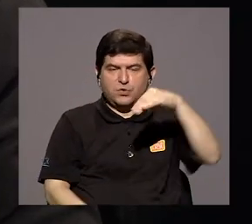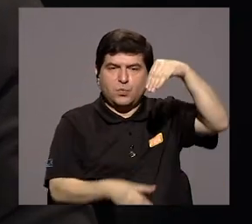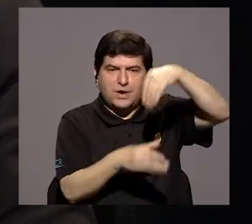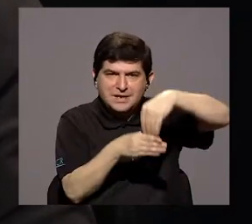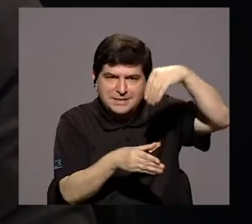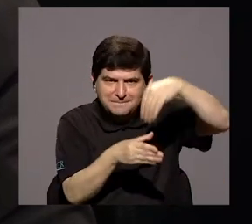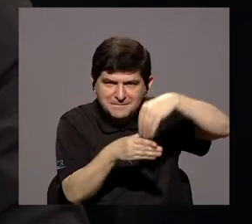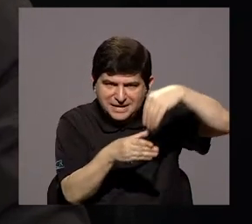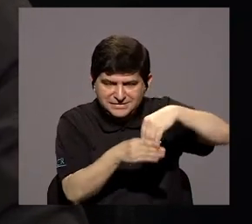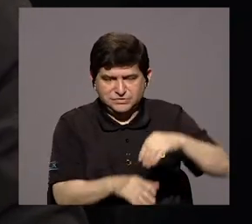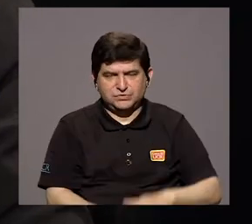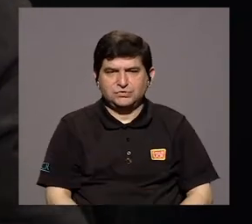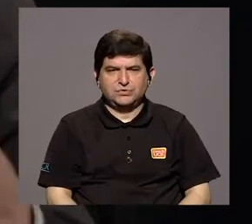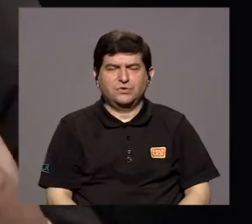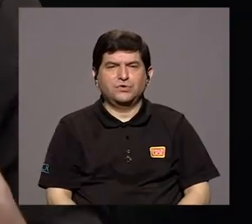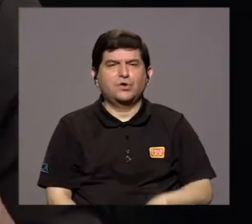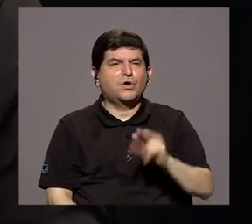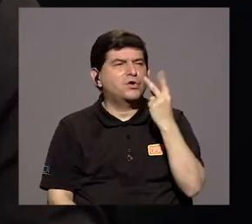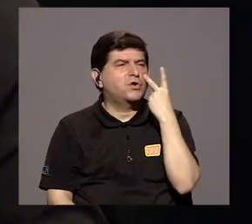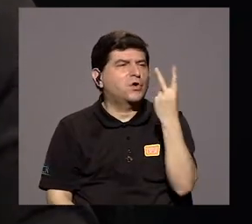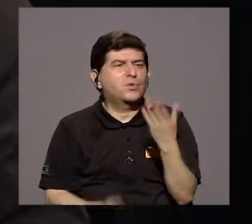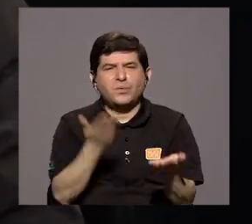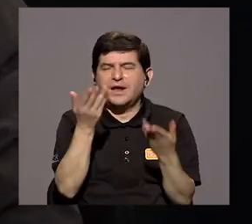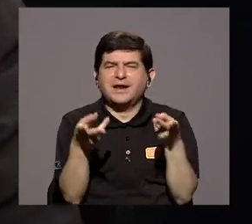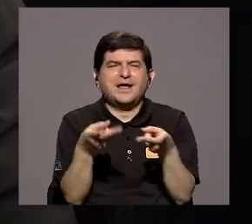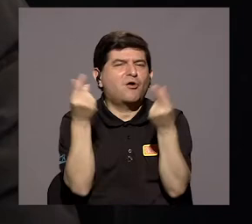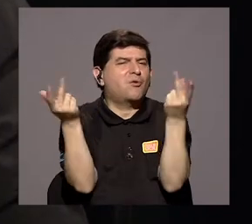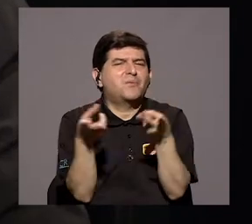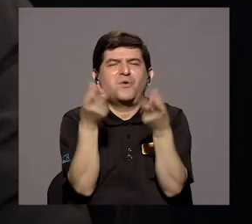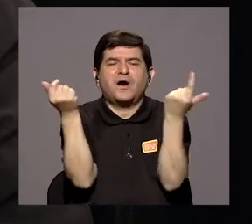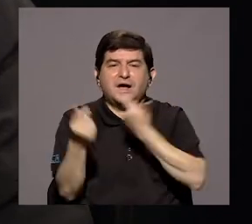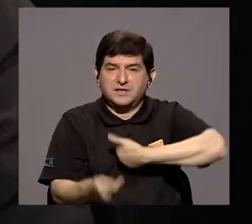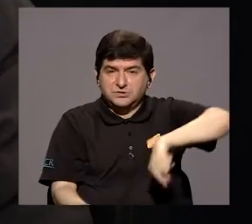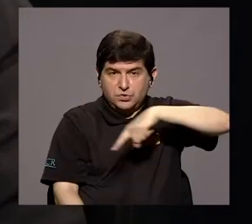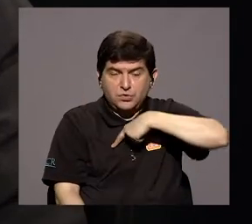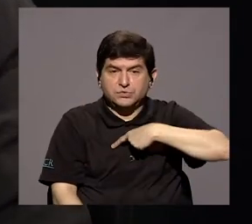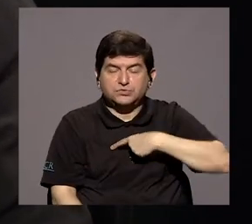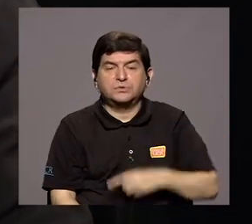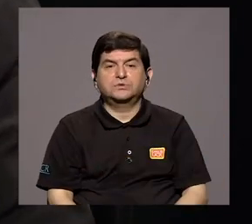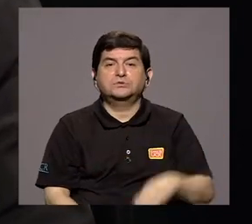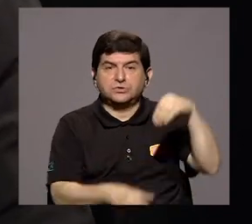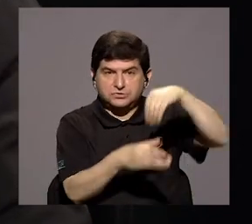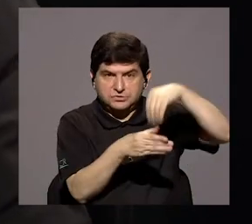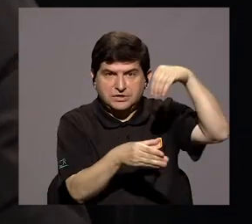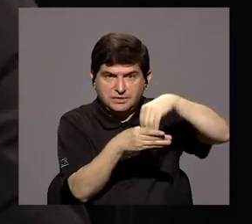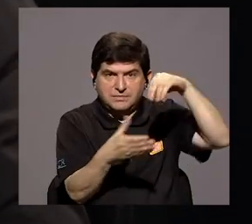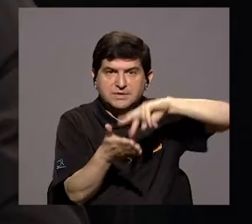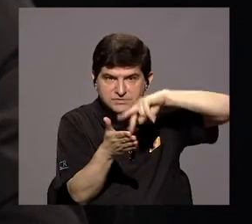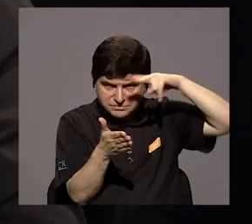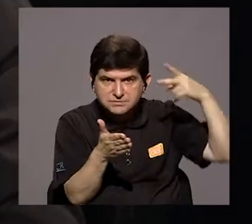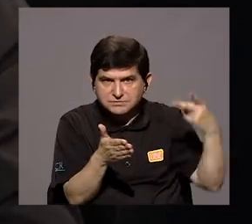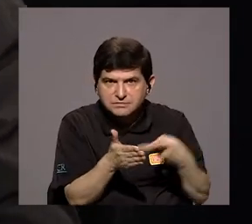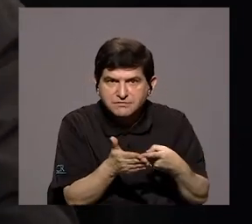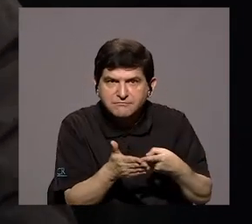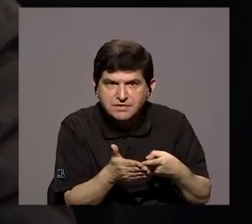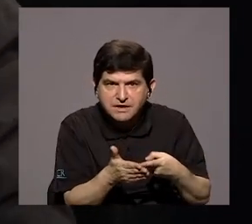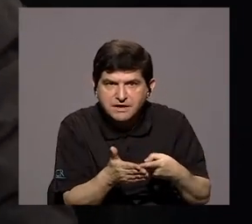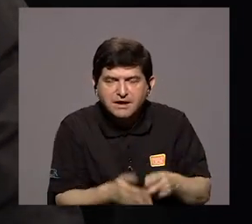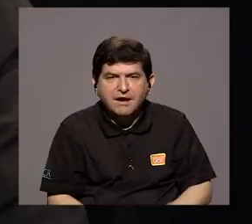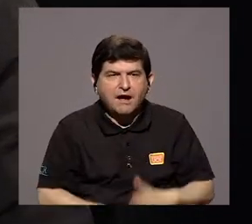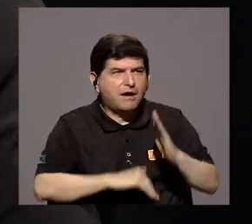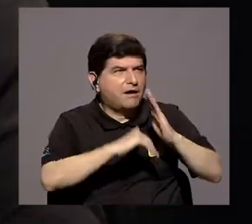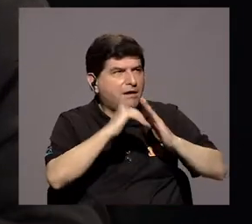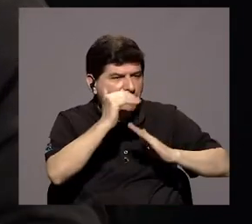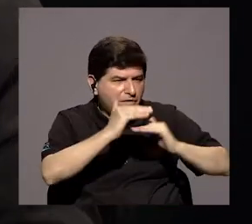porque no nos sigan viendo como un gasto, sino que somos una inversión a nivel de lo que es la construcción